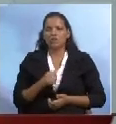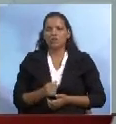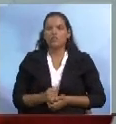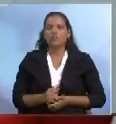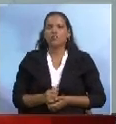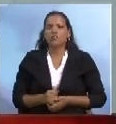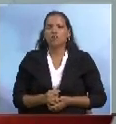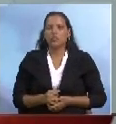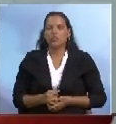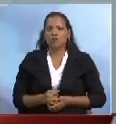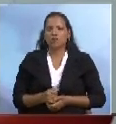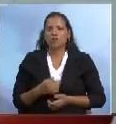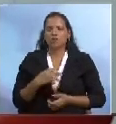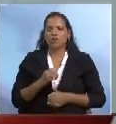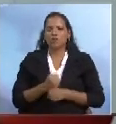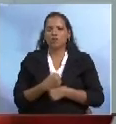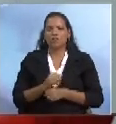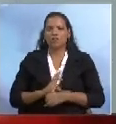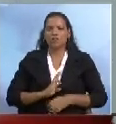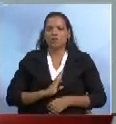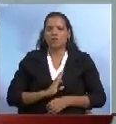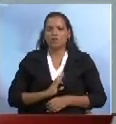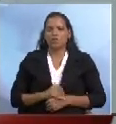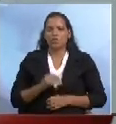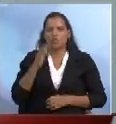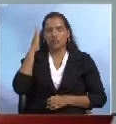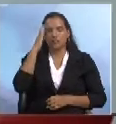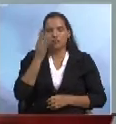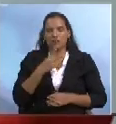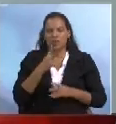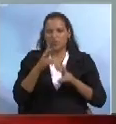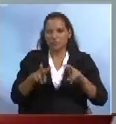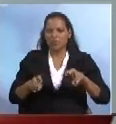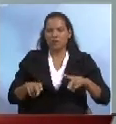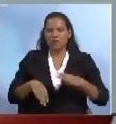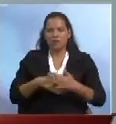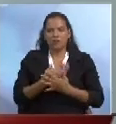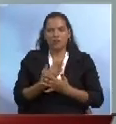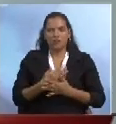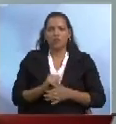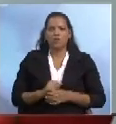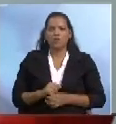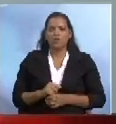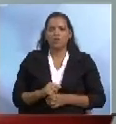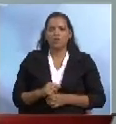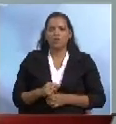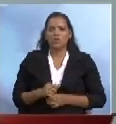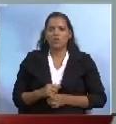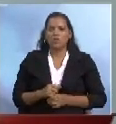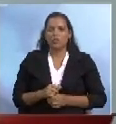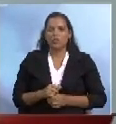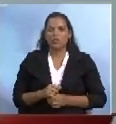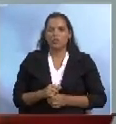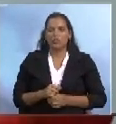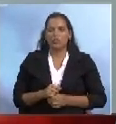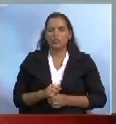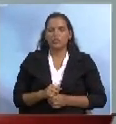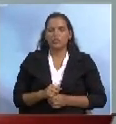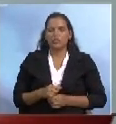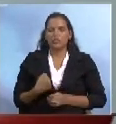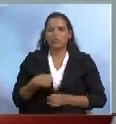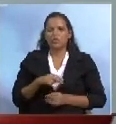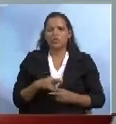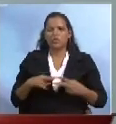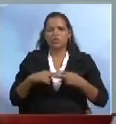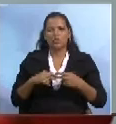con ingenieros, estamos haciendo un nuevo estudio. Hemos concluido el nuevo estudio y hemos